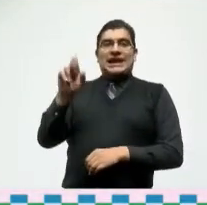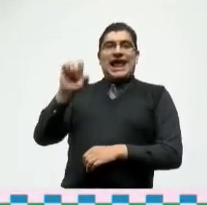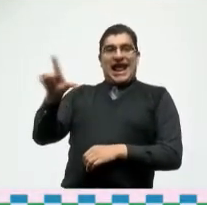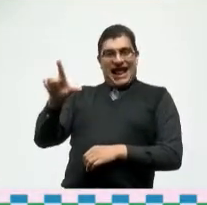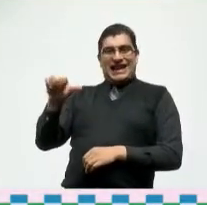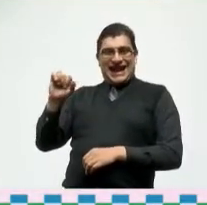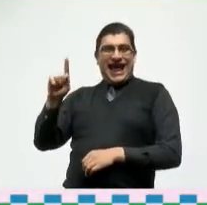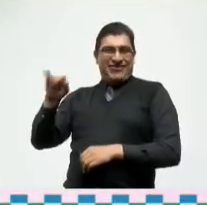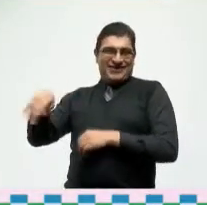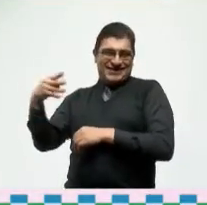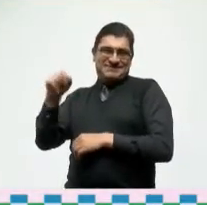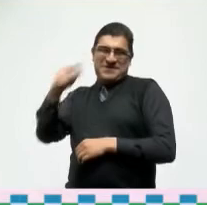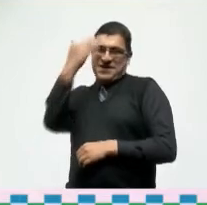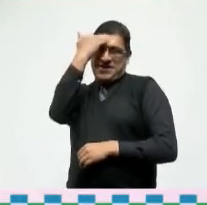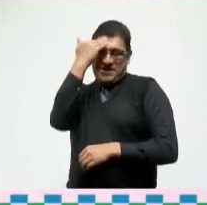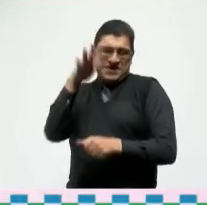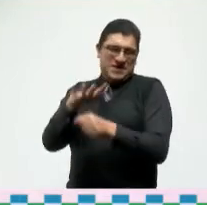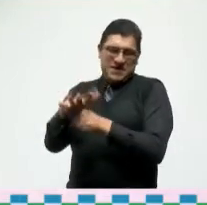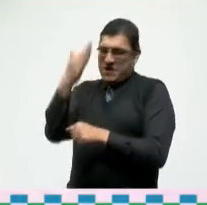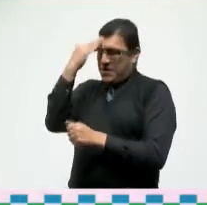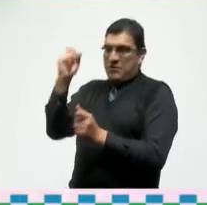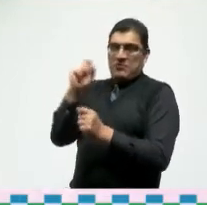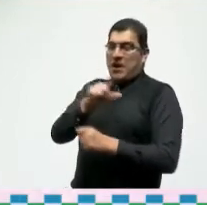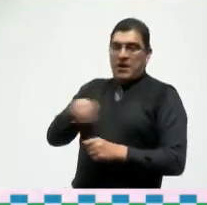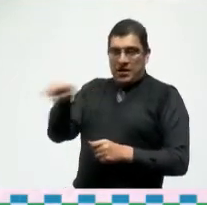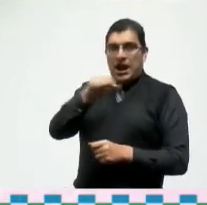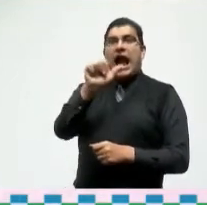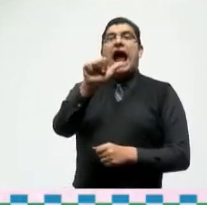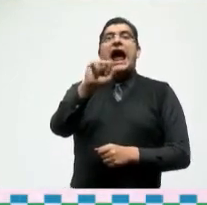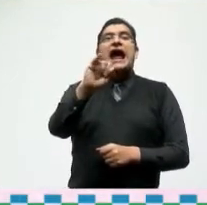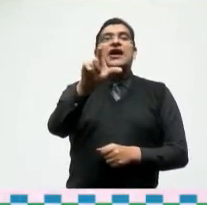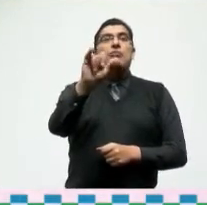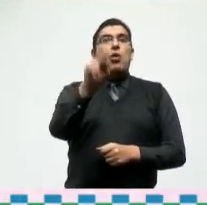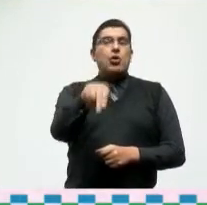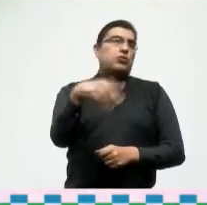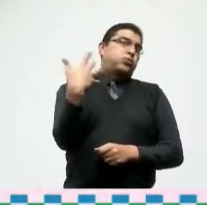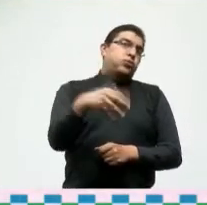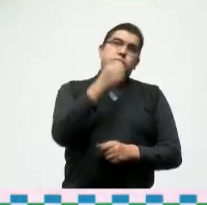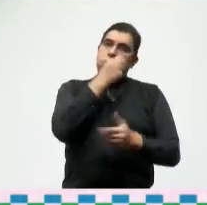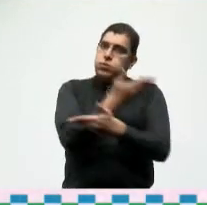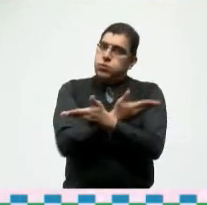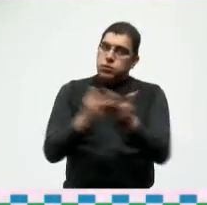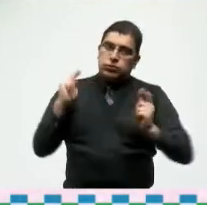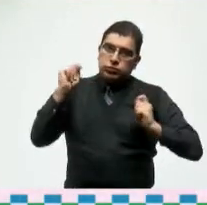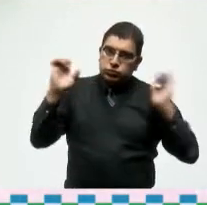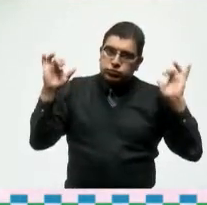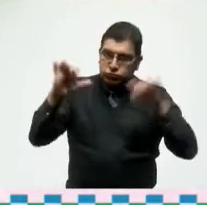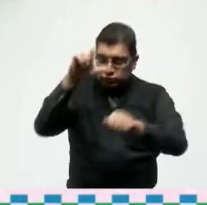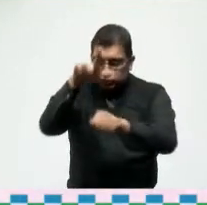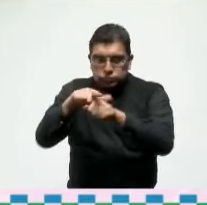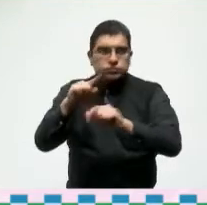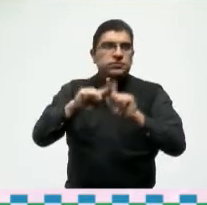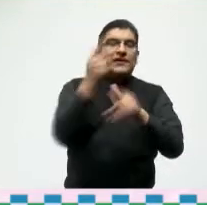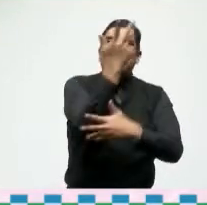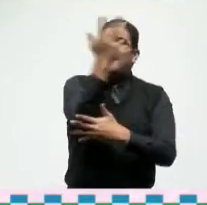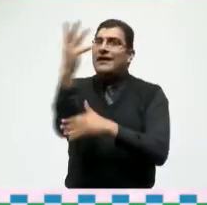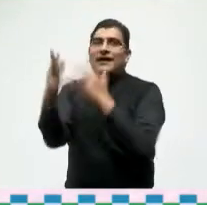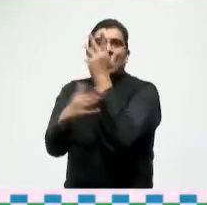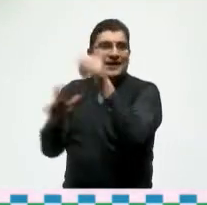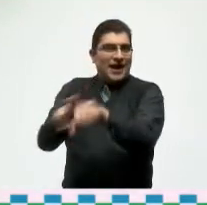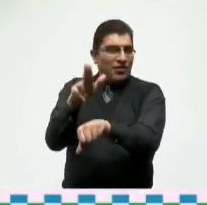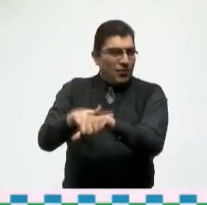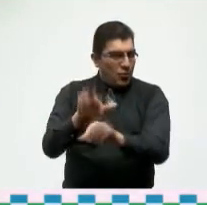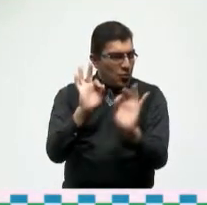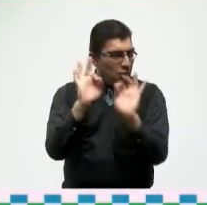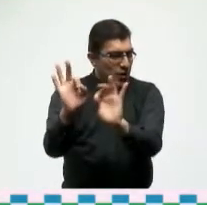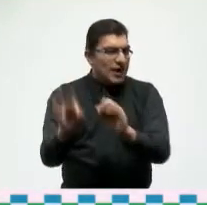Gilitla internacionalmente famosos pero también a Quismón un verdadero banquete para el turismo cultural y de naturaleza y aventura y